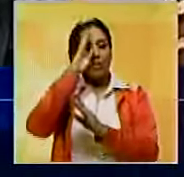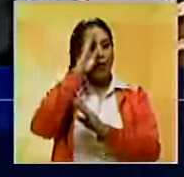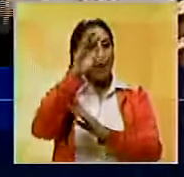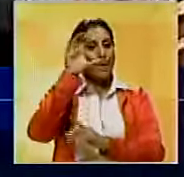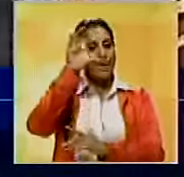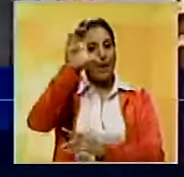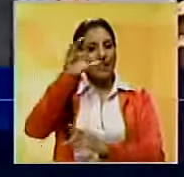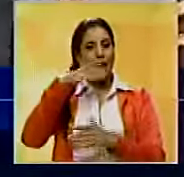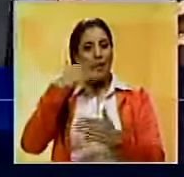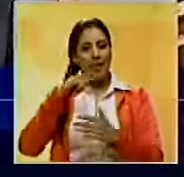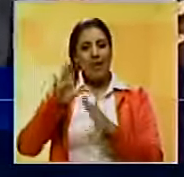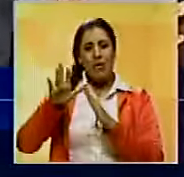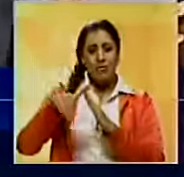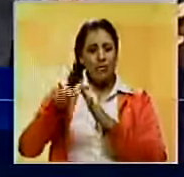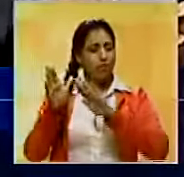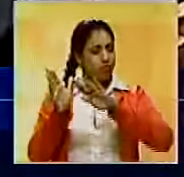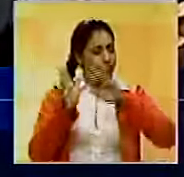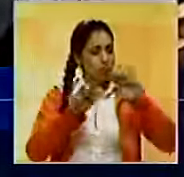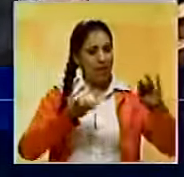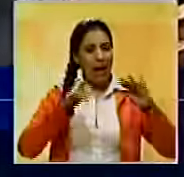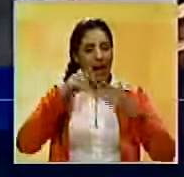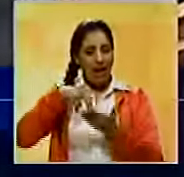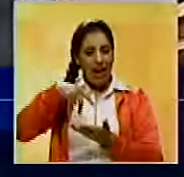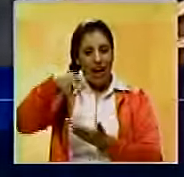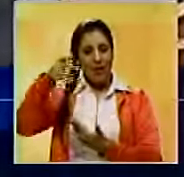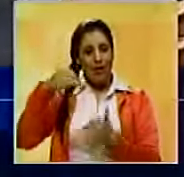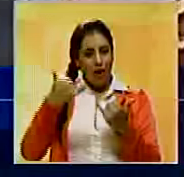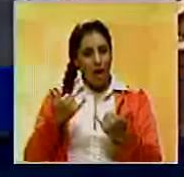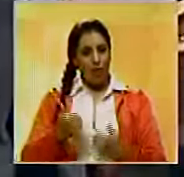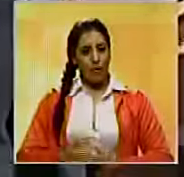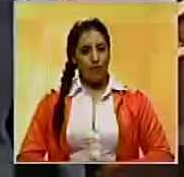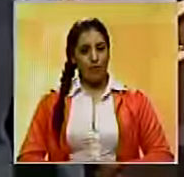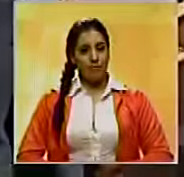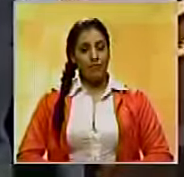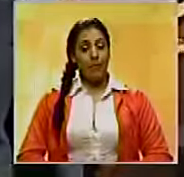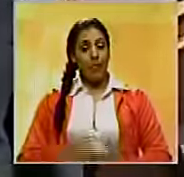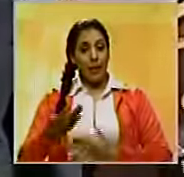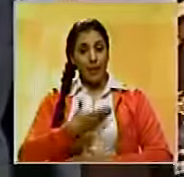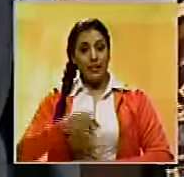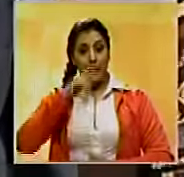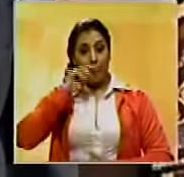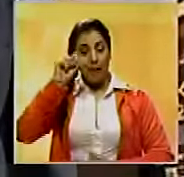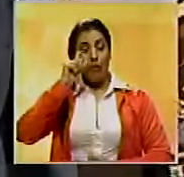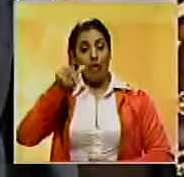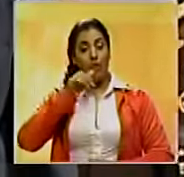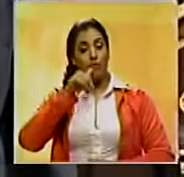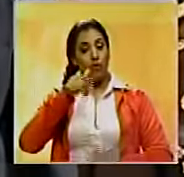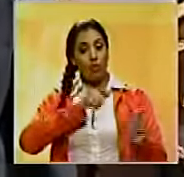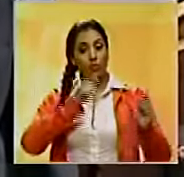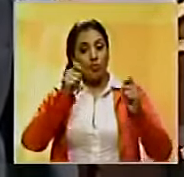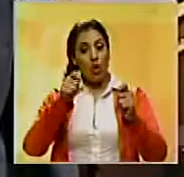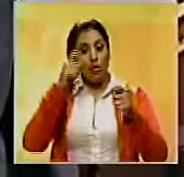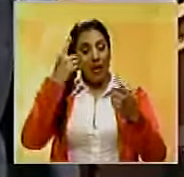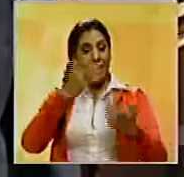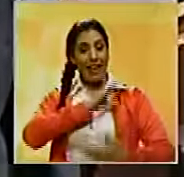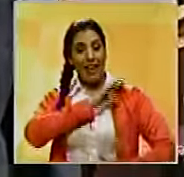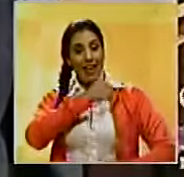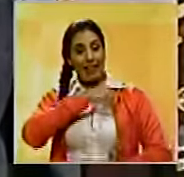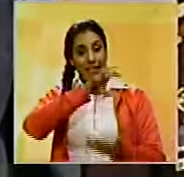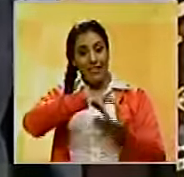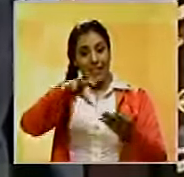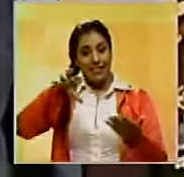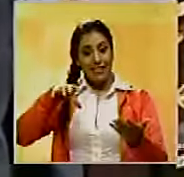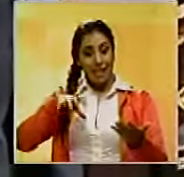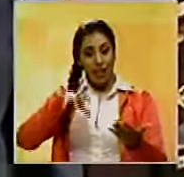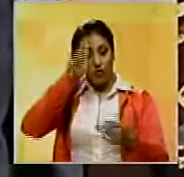patria, de corrupción, en el largo camino que les toca. El mandatario también informó sobre la designación de los jefes de las regiones